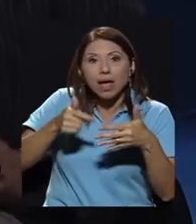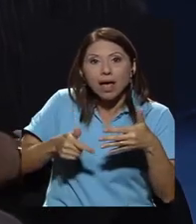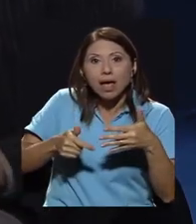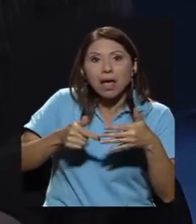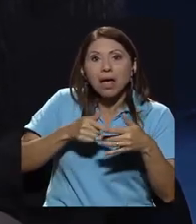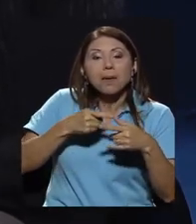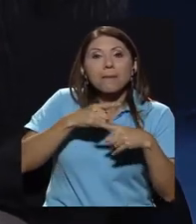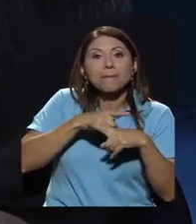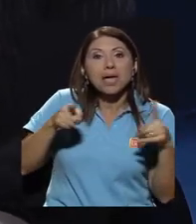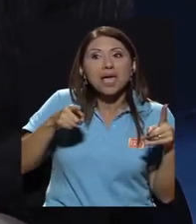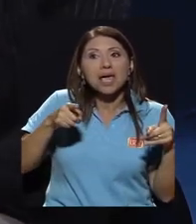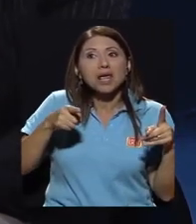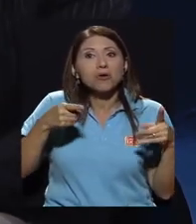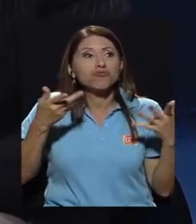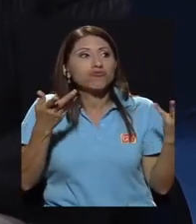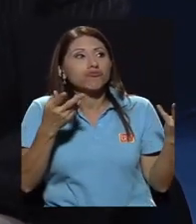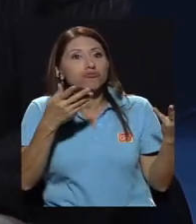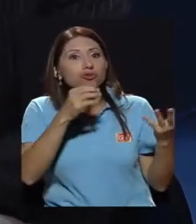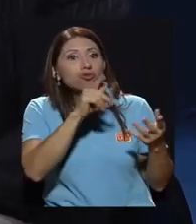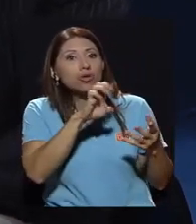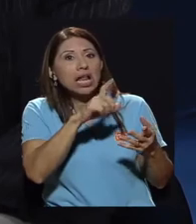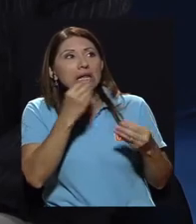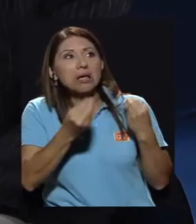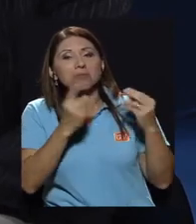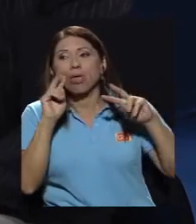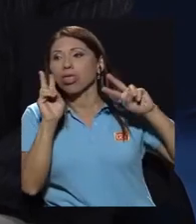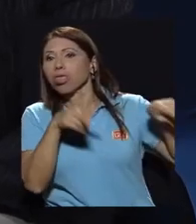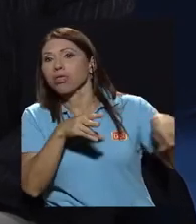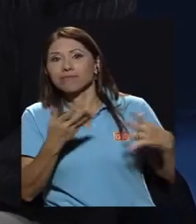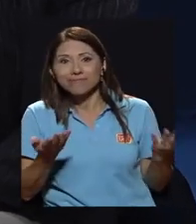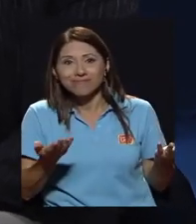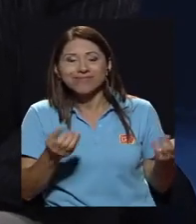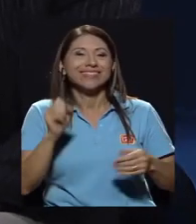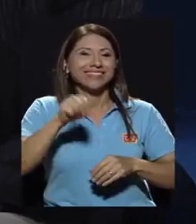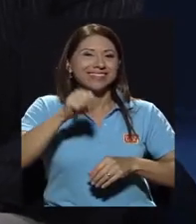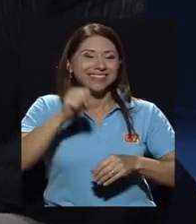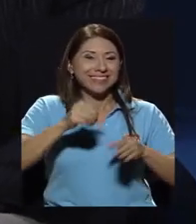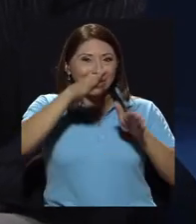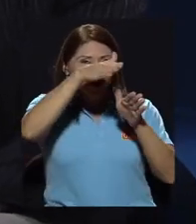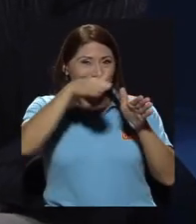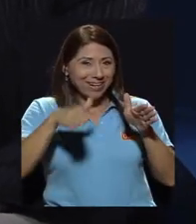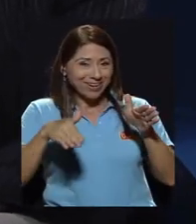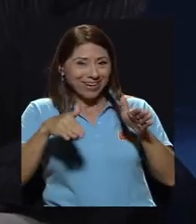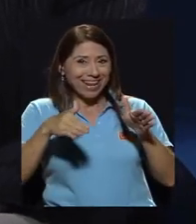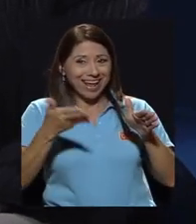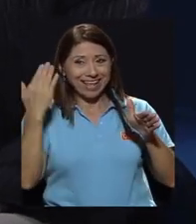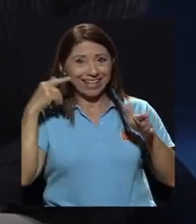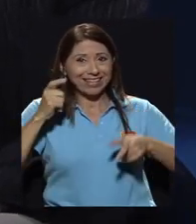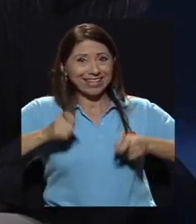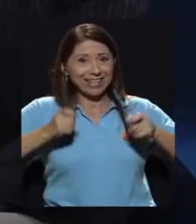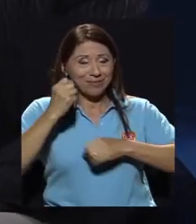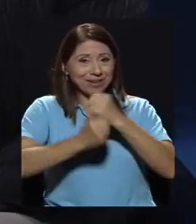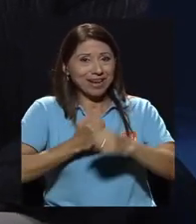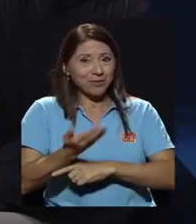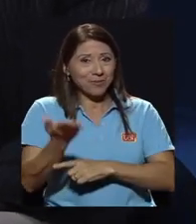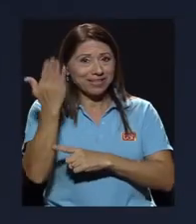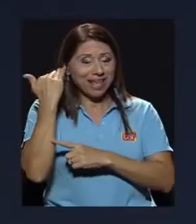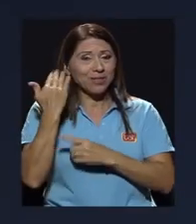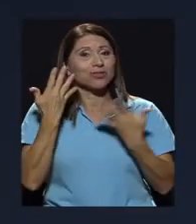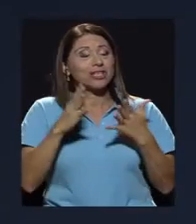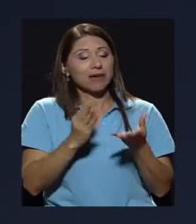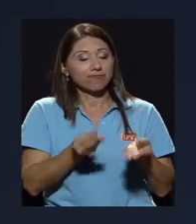hace caso omiso sí esto es porque la Contraloría el año anterior en septiembre emite su informe de fiscalización